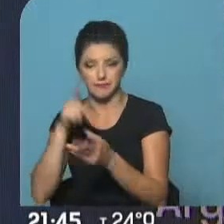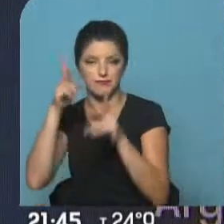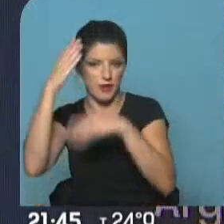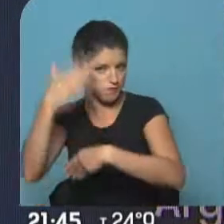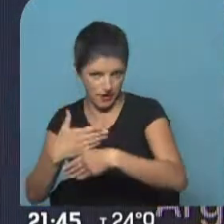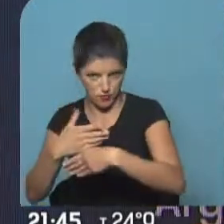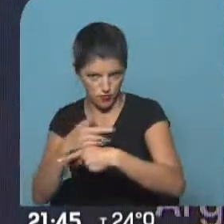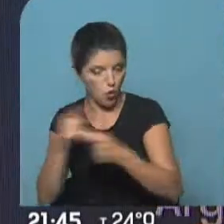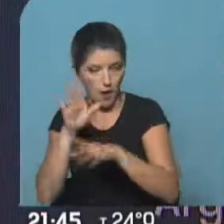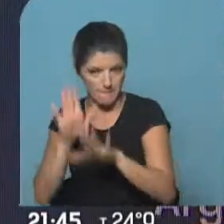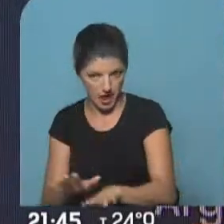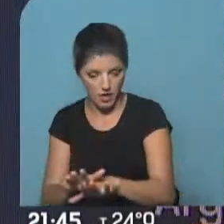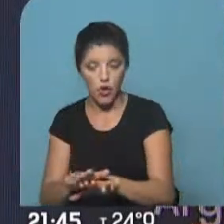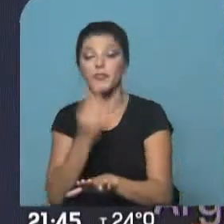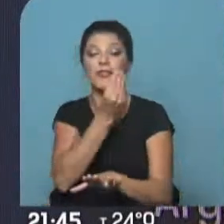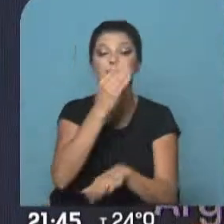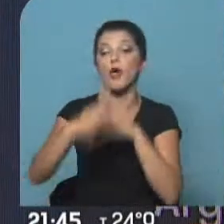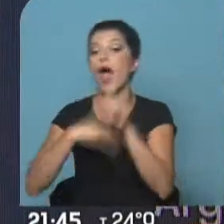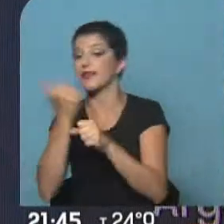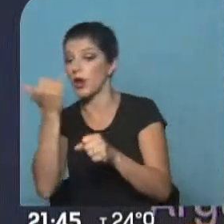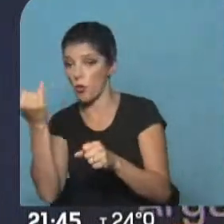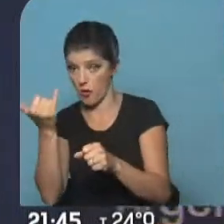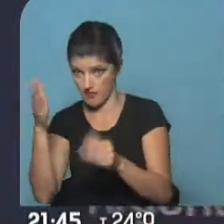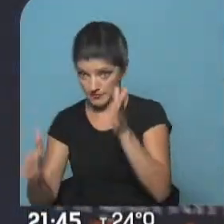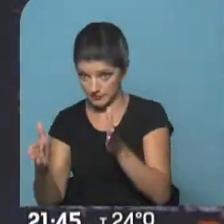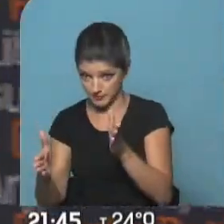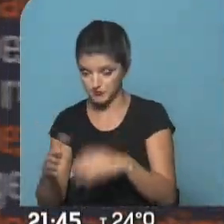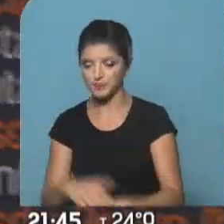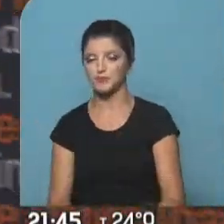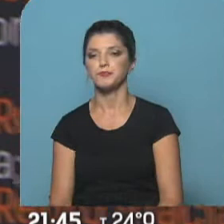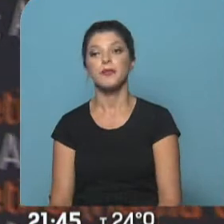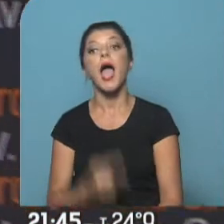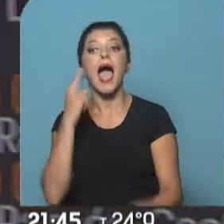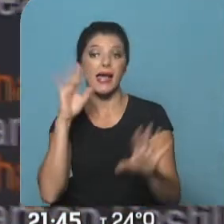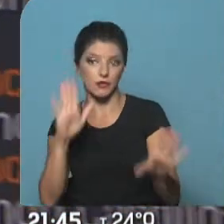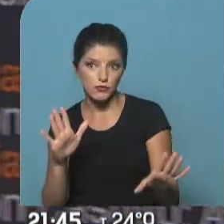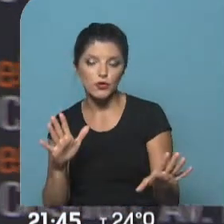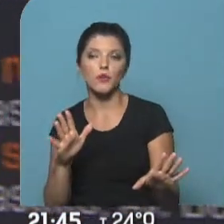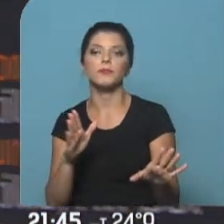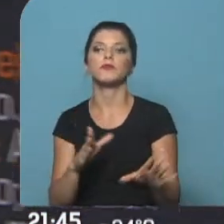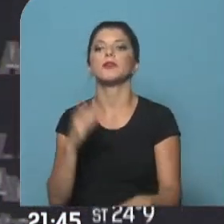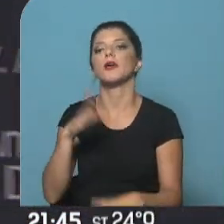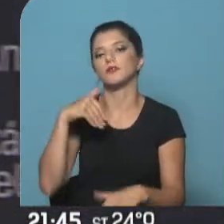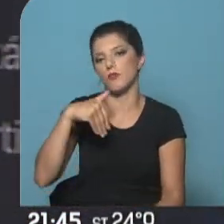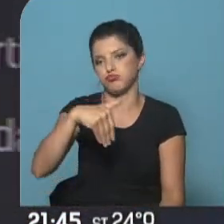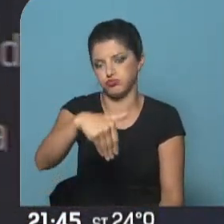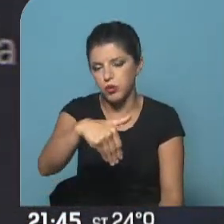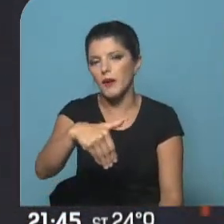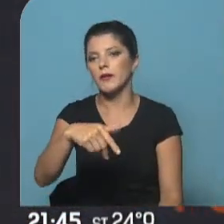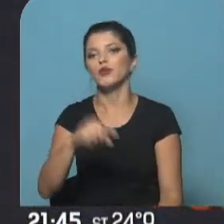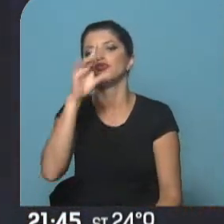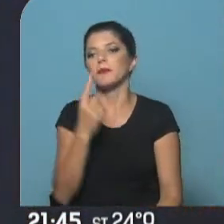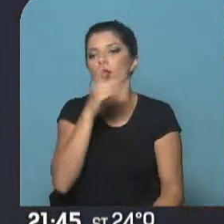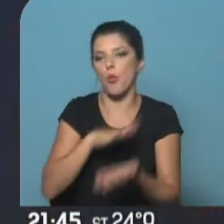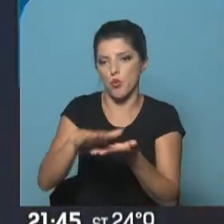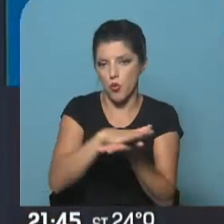cerrada desde mañana sábado hasta el jueves 14. Y atención a todos aquellos que toman Omnibus, la terminal de Omnibus, tendrá una parada opcional que